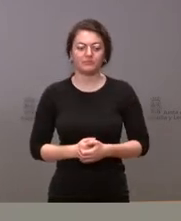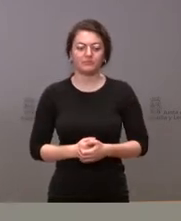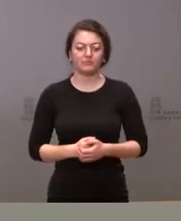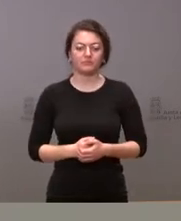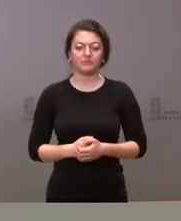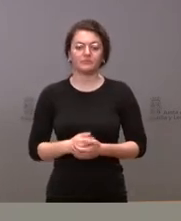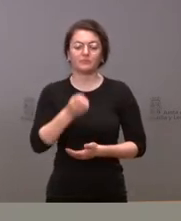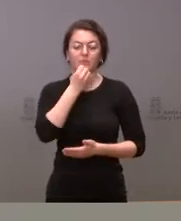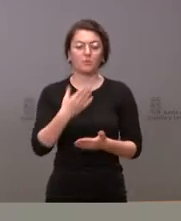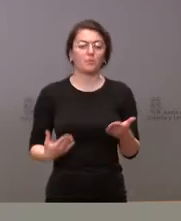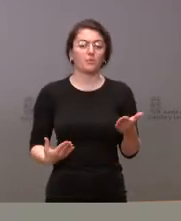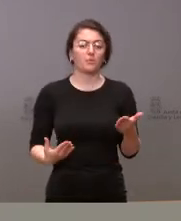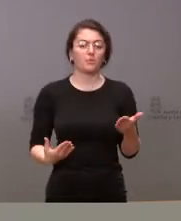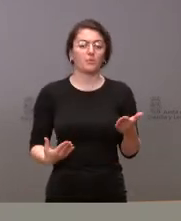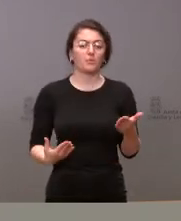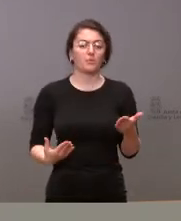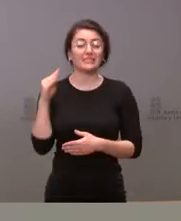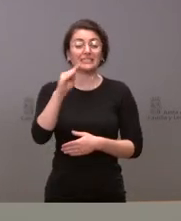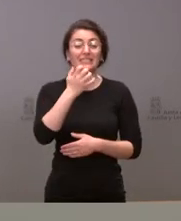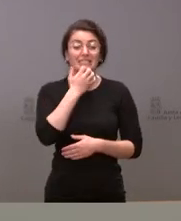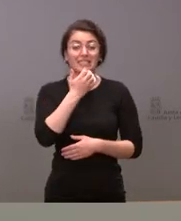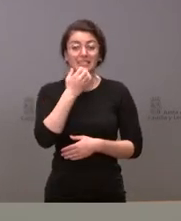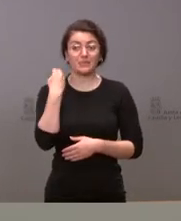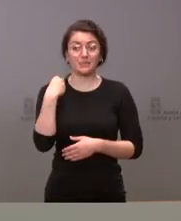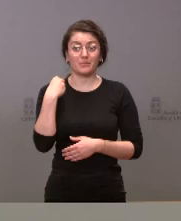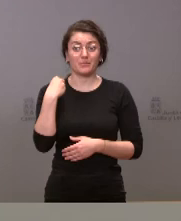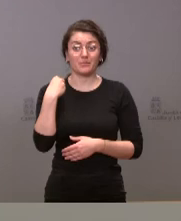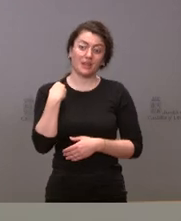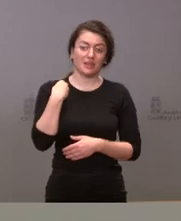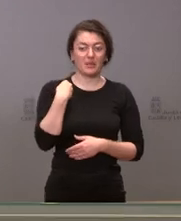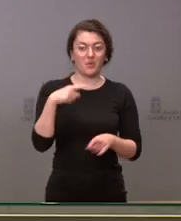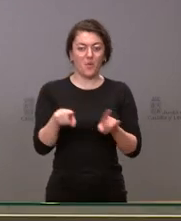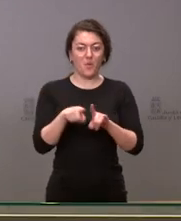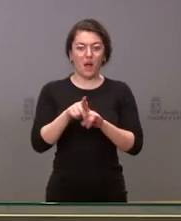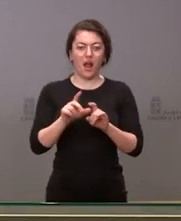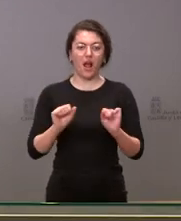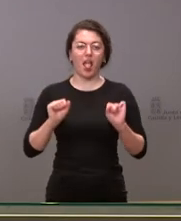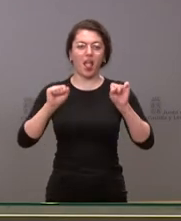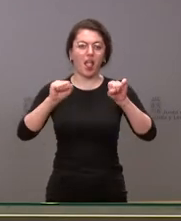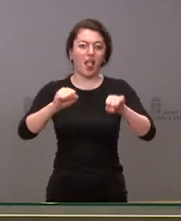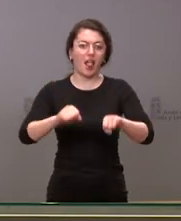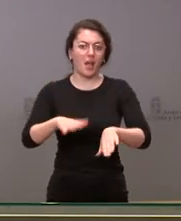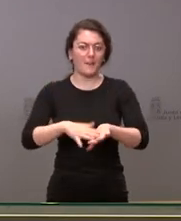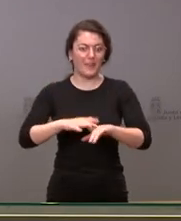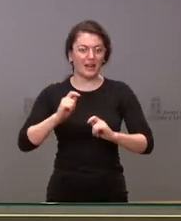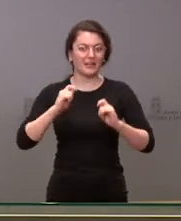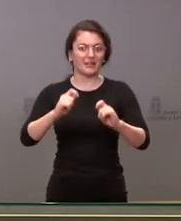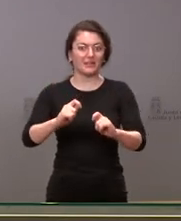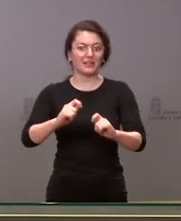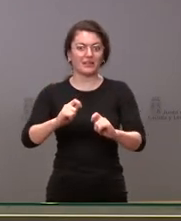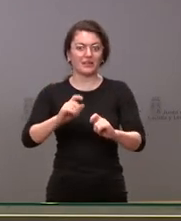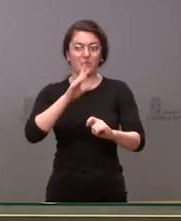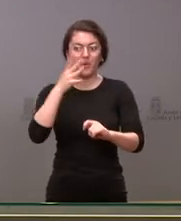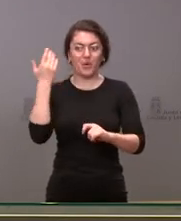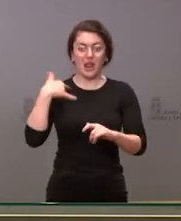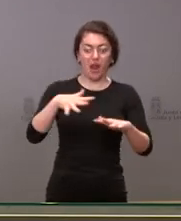Sí, buenos días. Yo quería preguntarle si esta dilación inusual en los plazos de la toma de posesión tras la Constitución de las